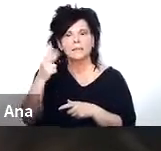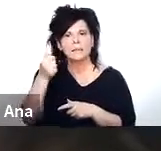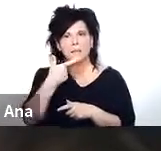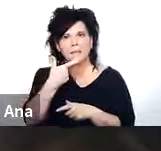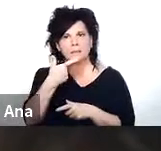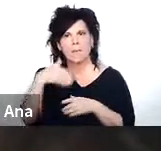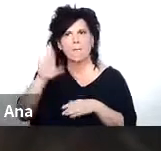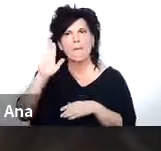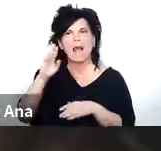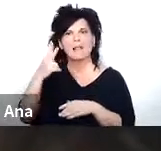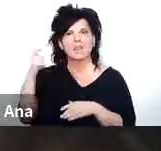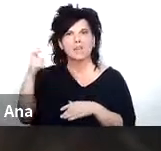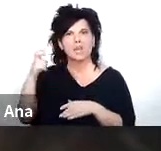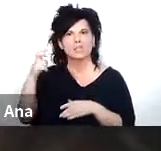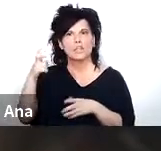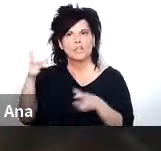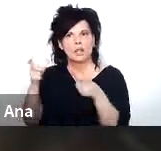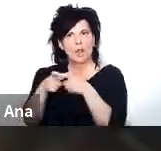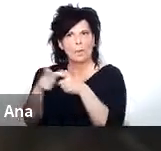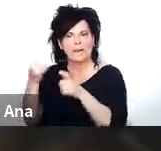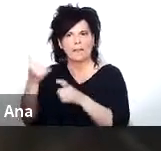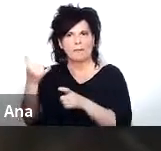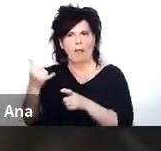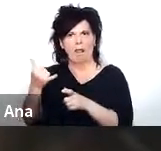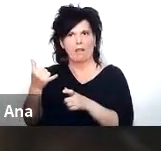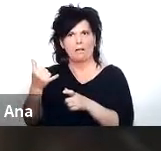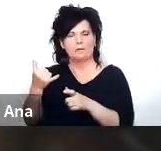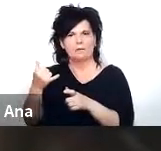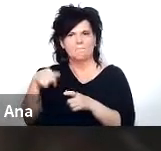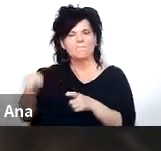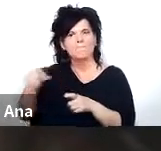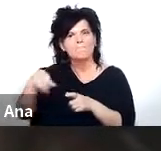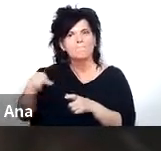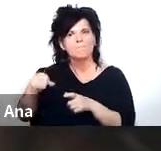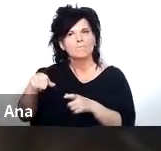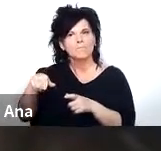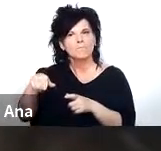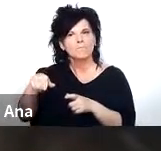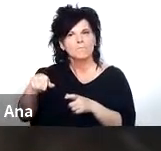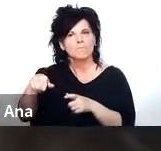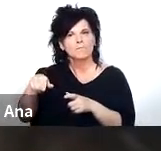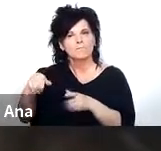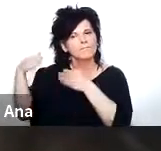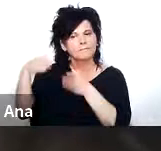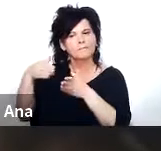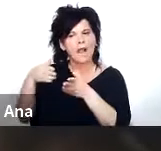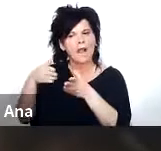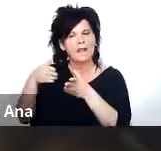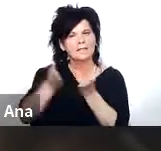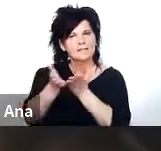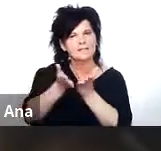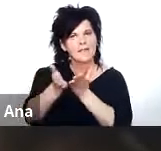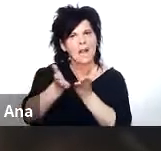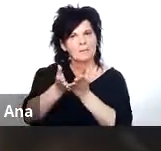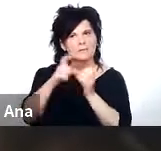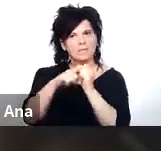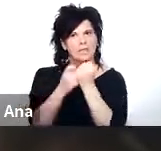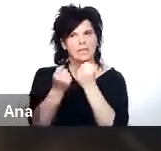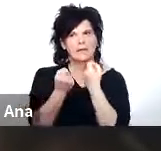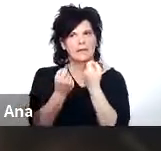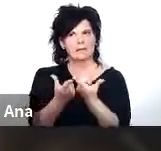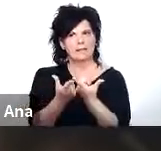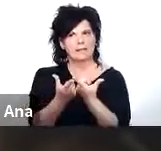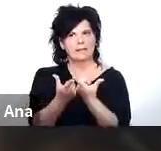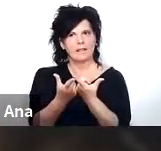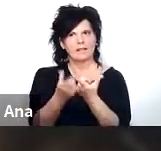de 200 cooperativas en la provincia y muchas de ellas se han volcado la prestación de servicios de internet en las